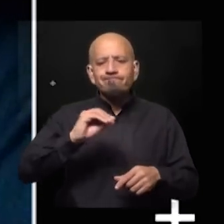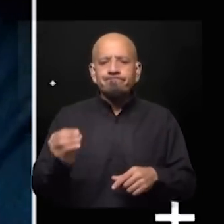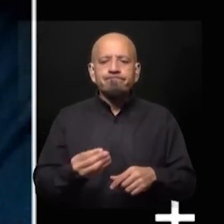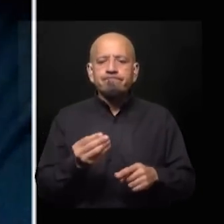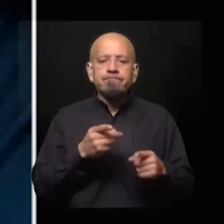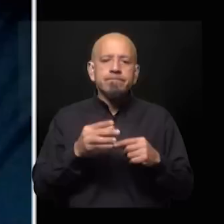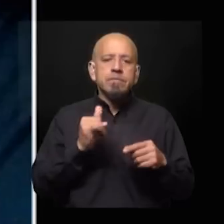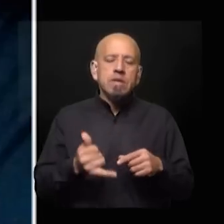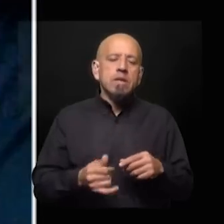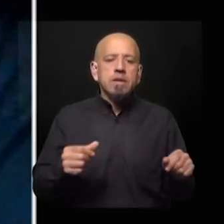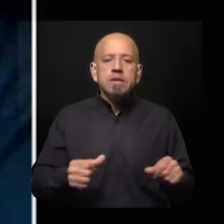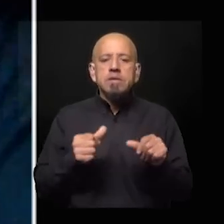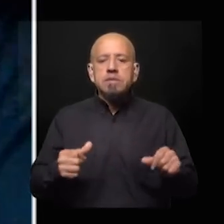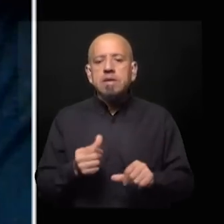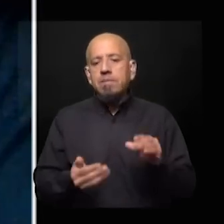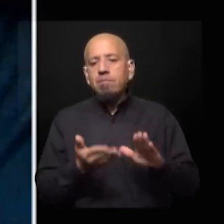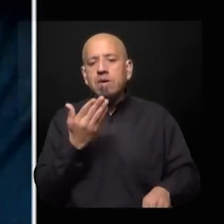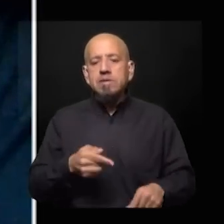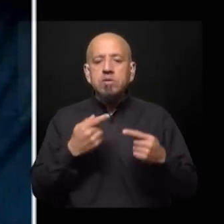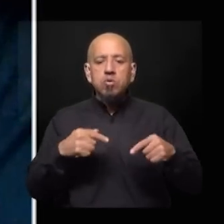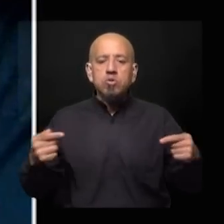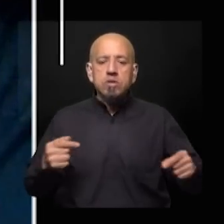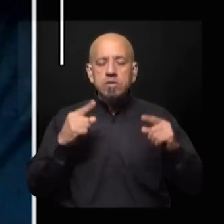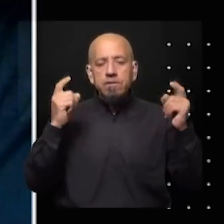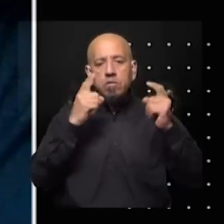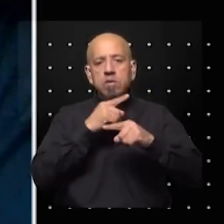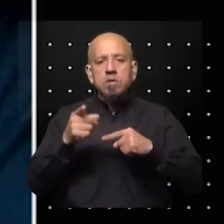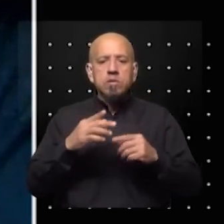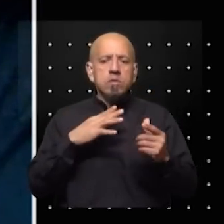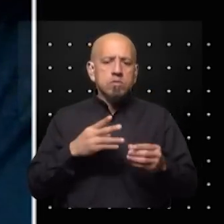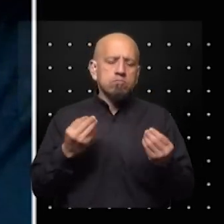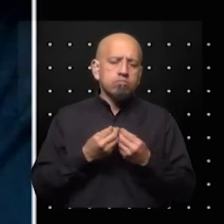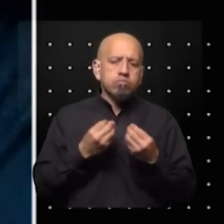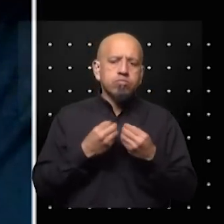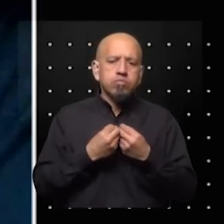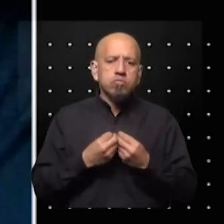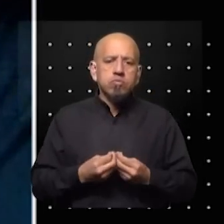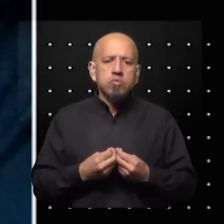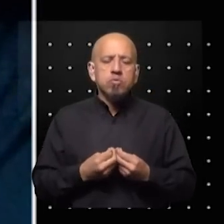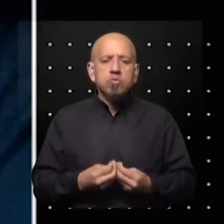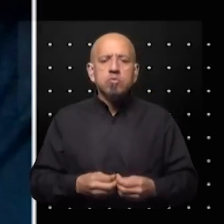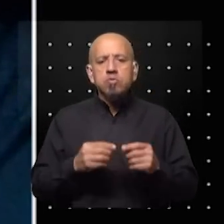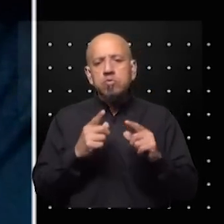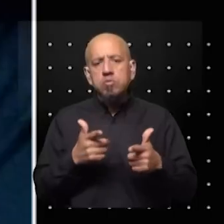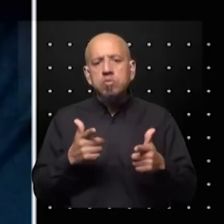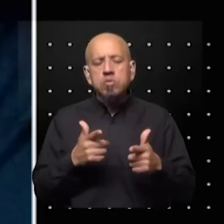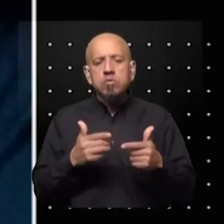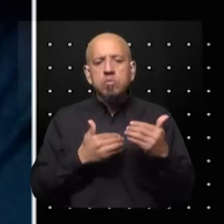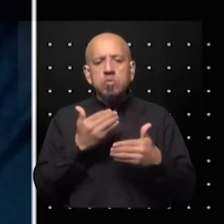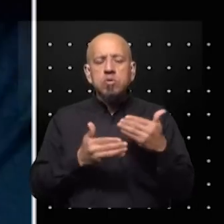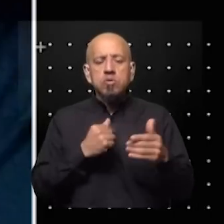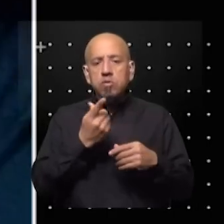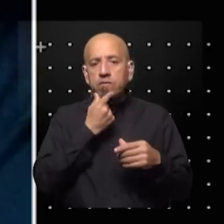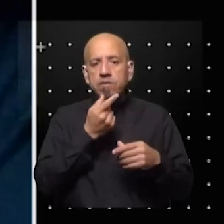hacer muchas más cosas. Por supuesto que las dificultades que han tenido son enormes y que no han resultado procesos nada